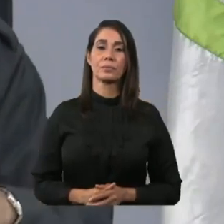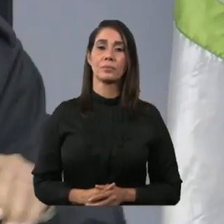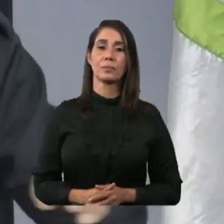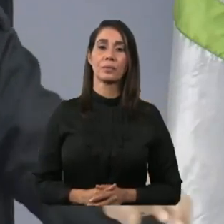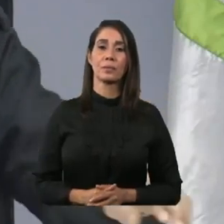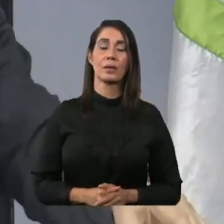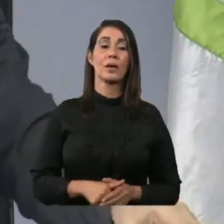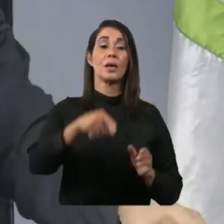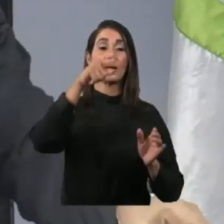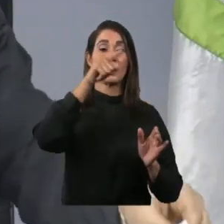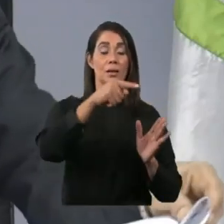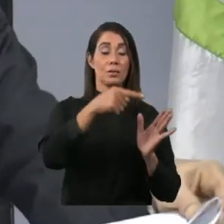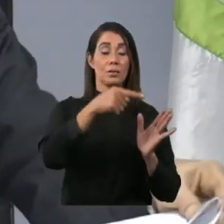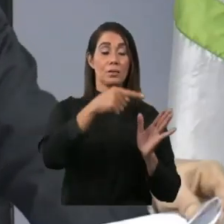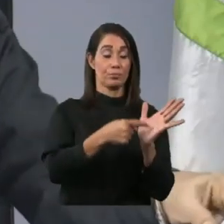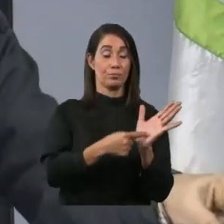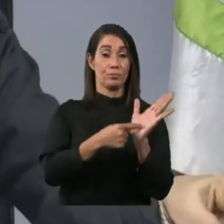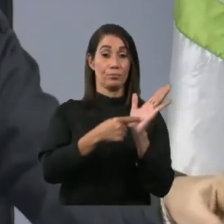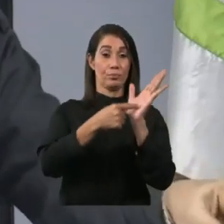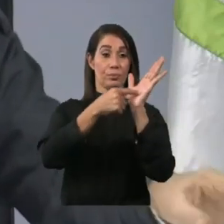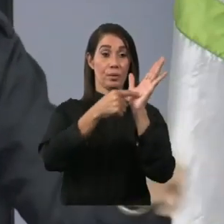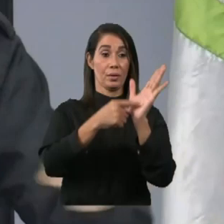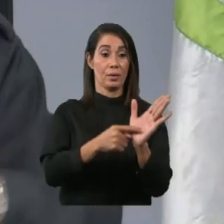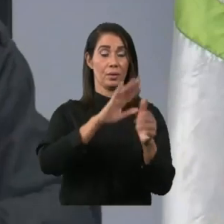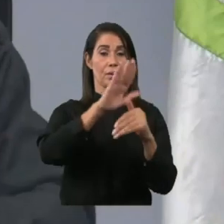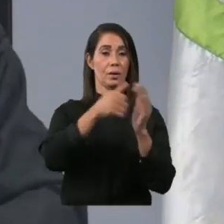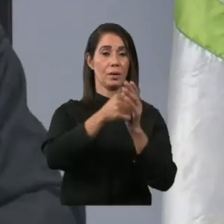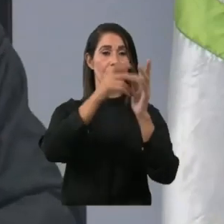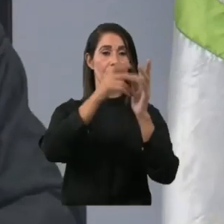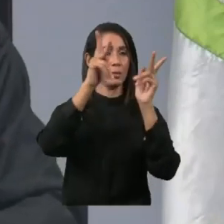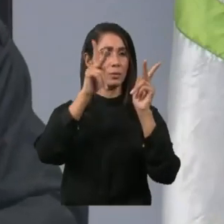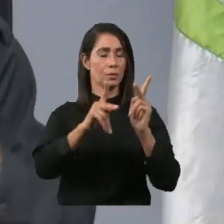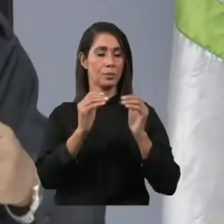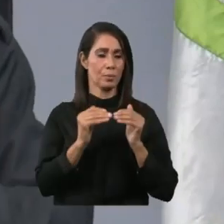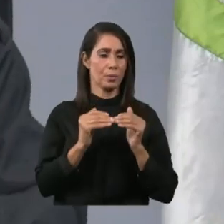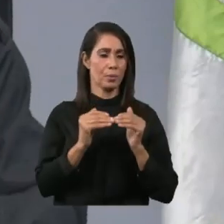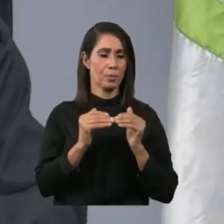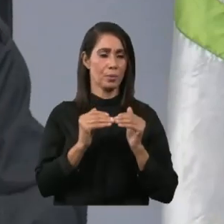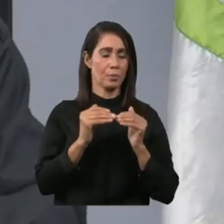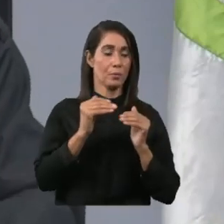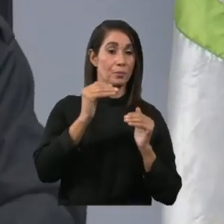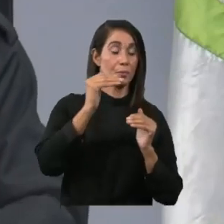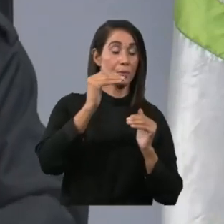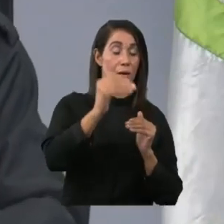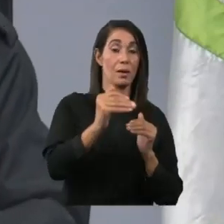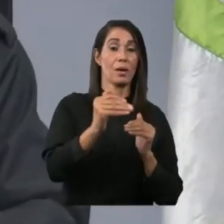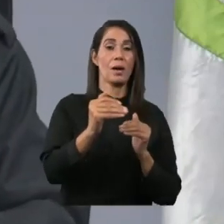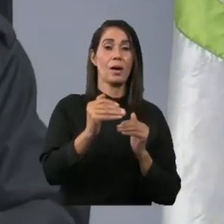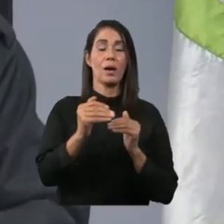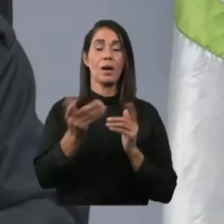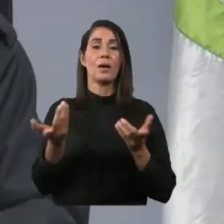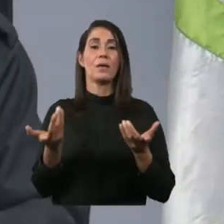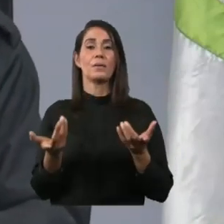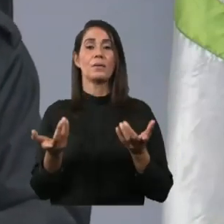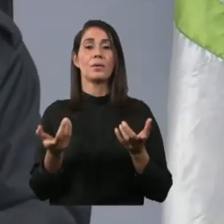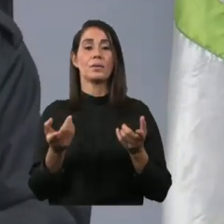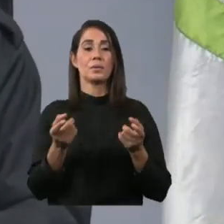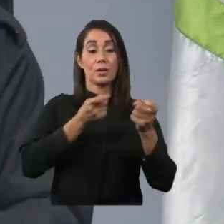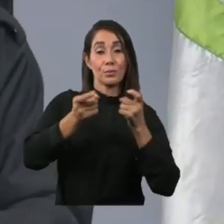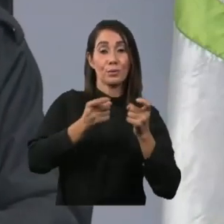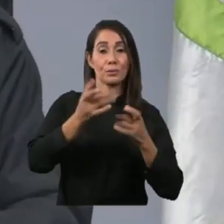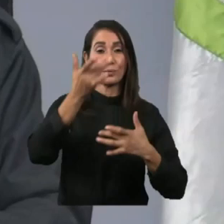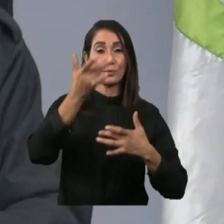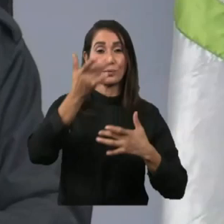avanzar hacia una fase más profunda de manejo de la enfermedad.